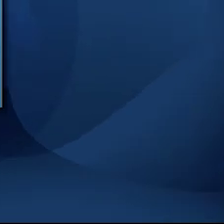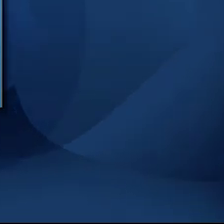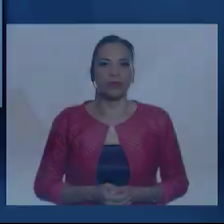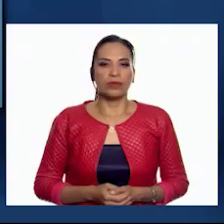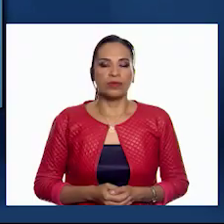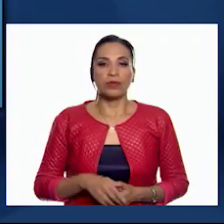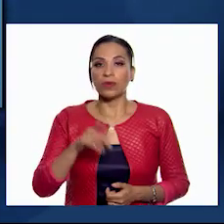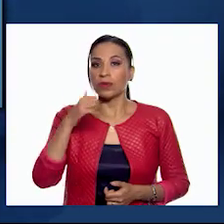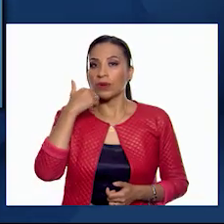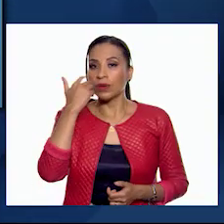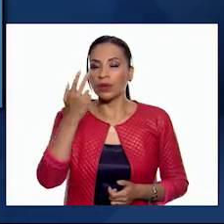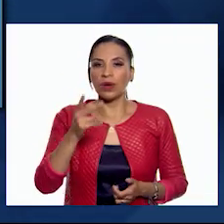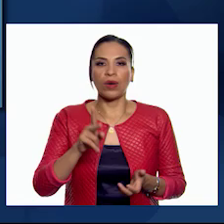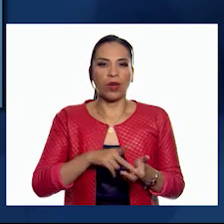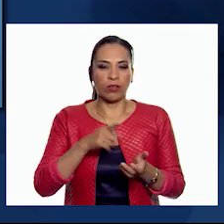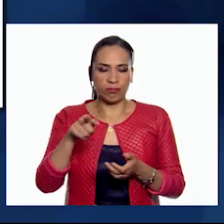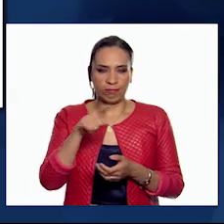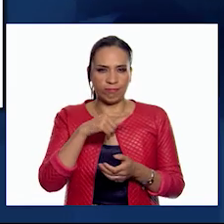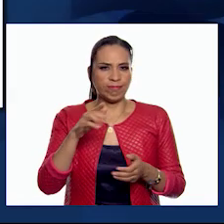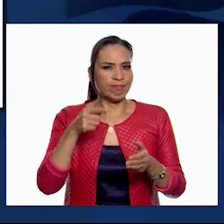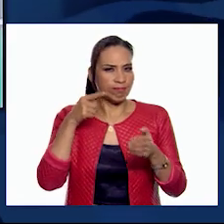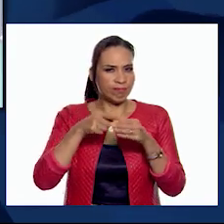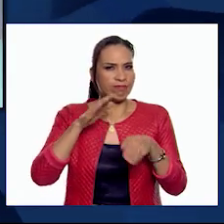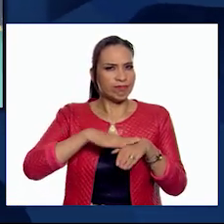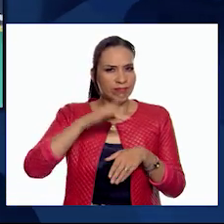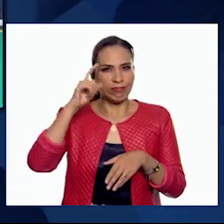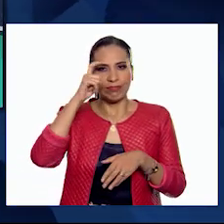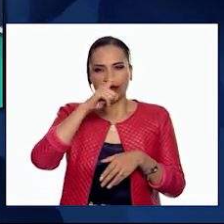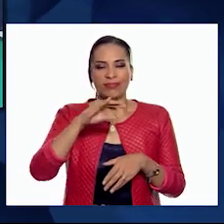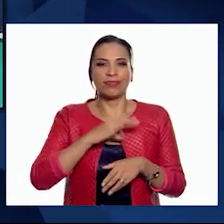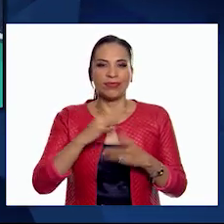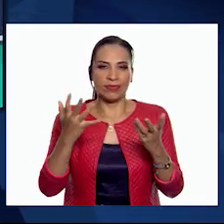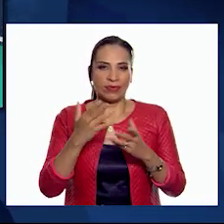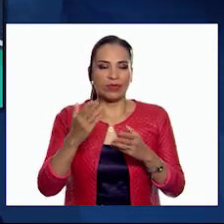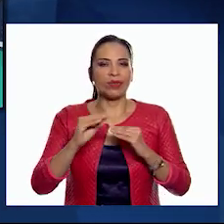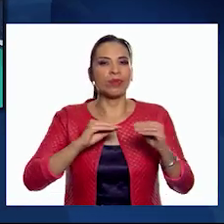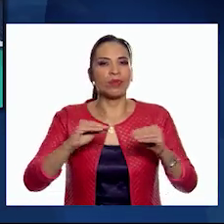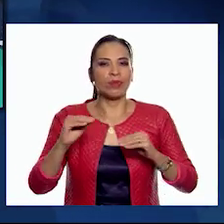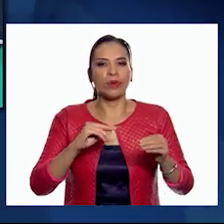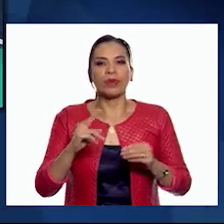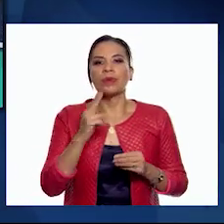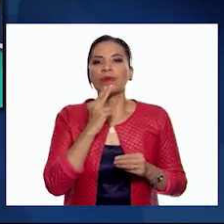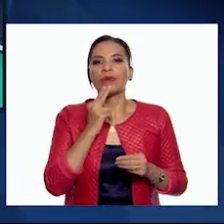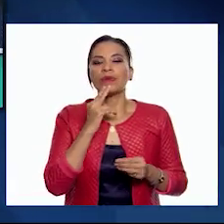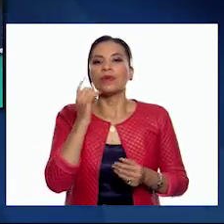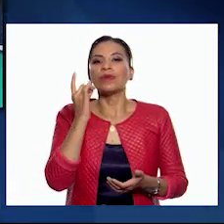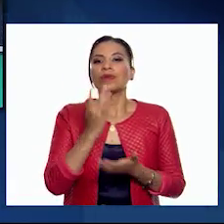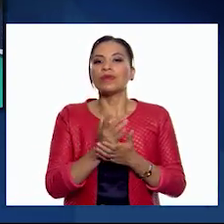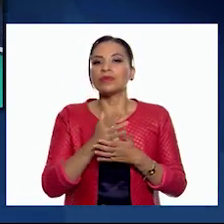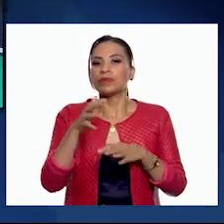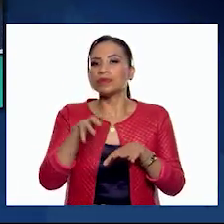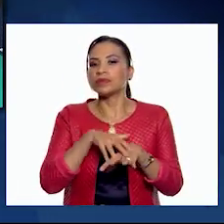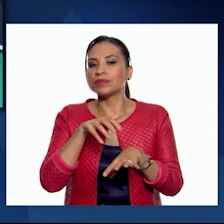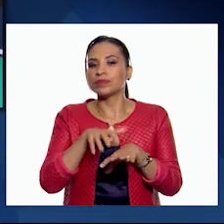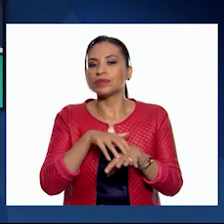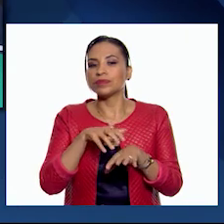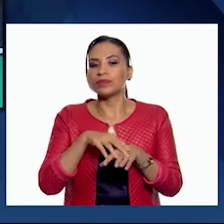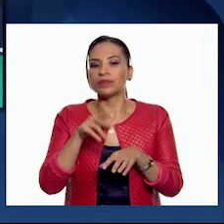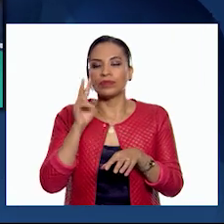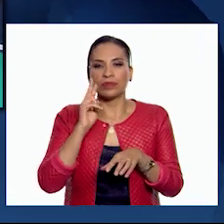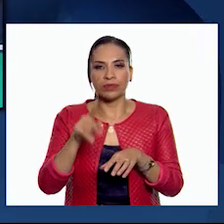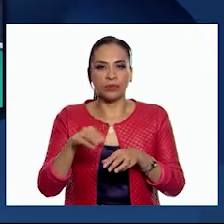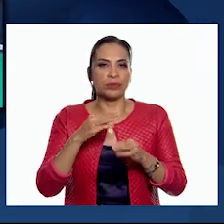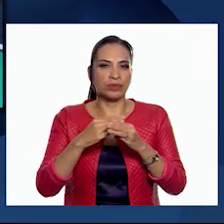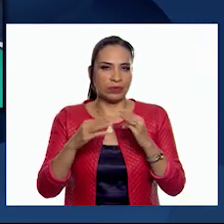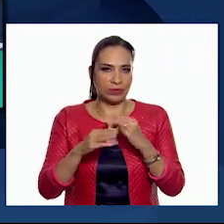Si quieres un desafío aún mayor, realiza los movimientos usando sólo los pies para manipular los